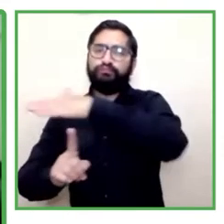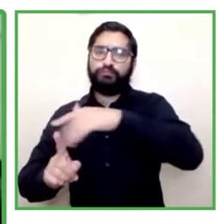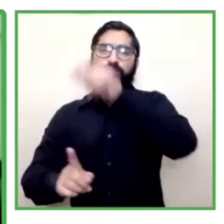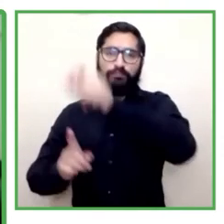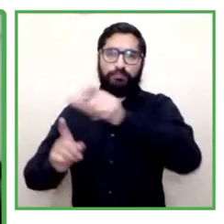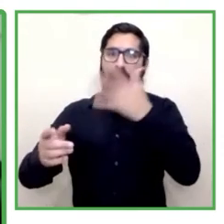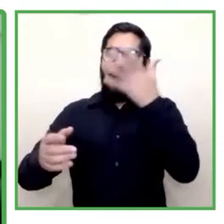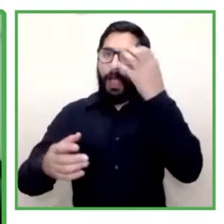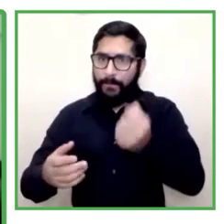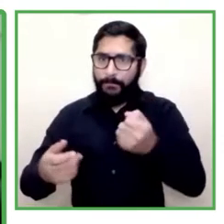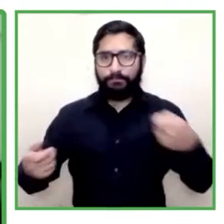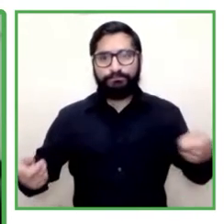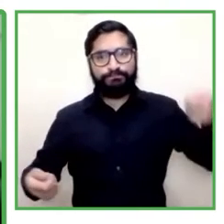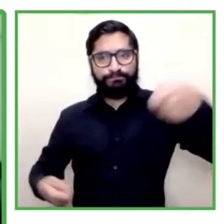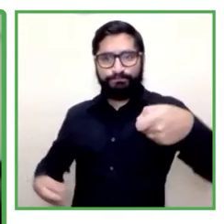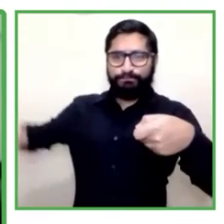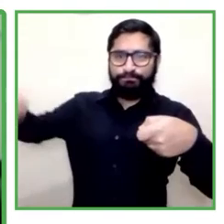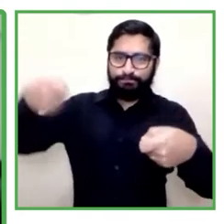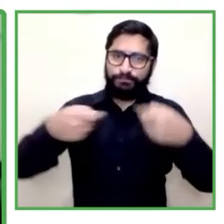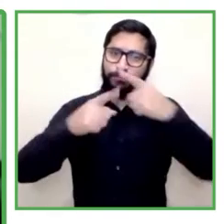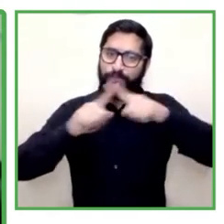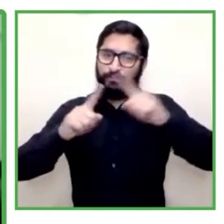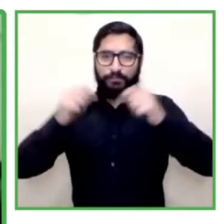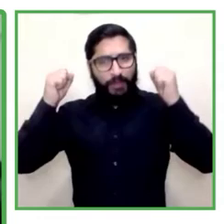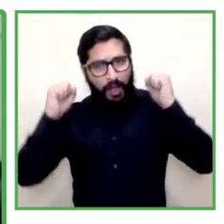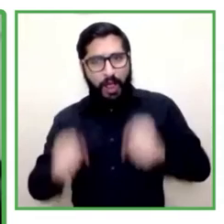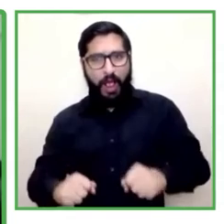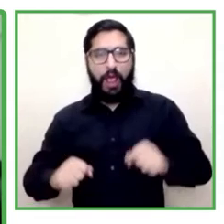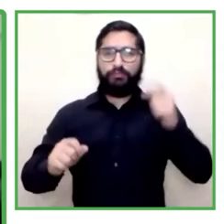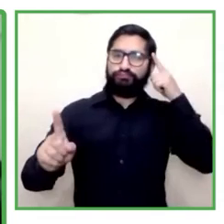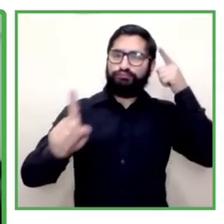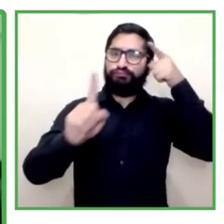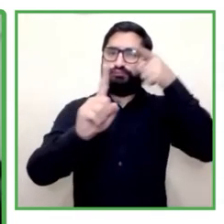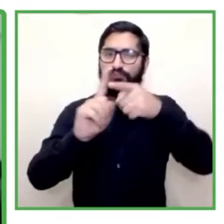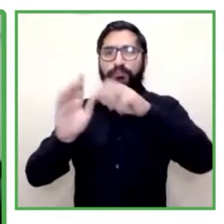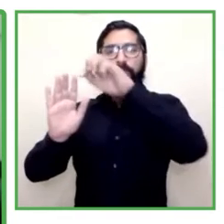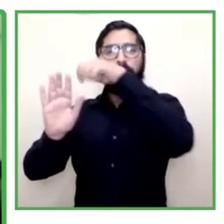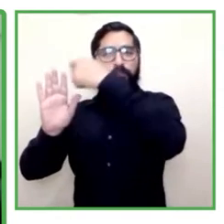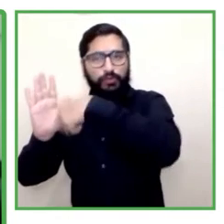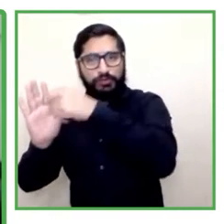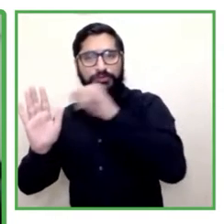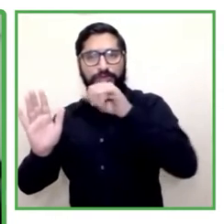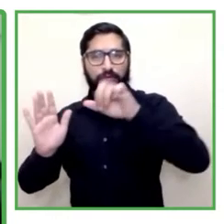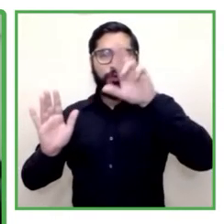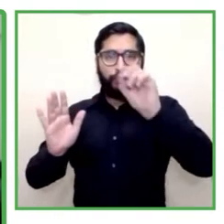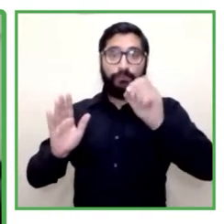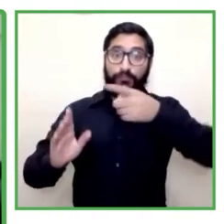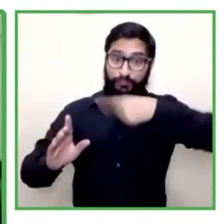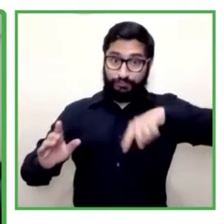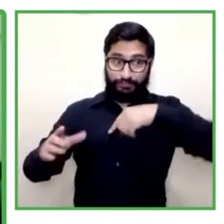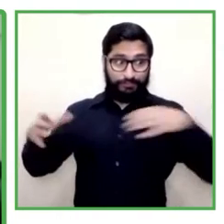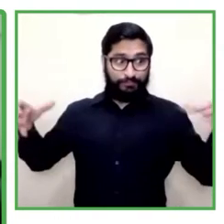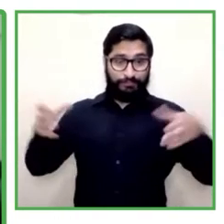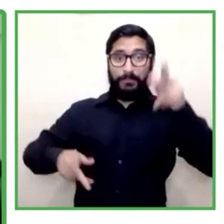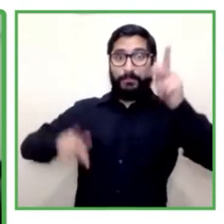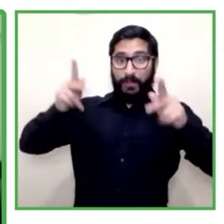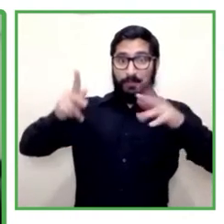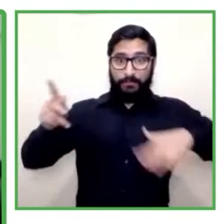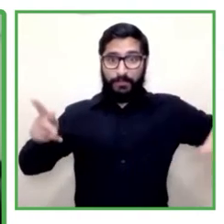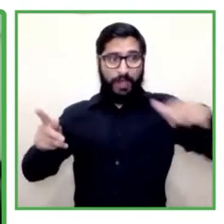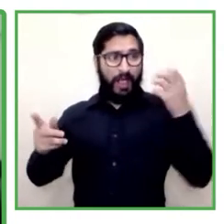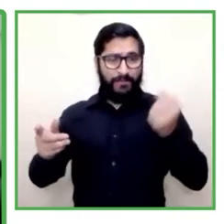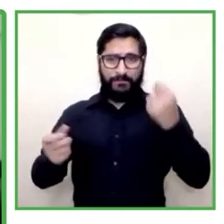tener desde Ciro Project, como también desde nuestros valiosos panelistas, es muy importante para contribuir a este